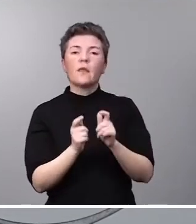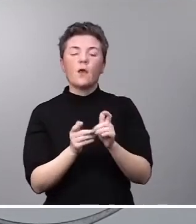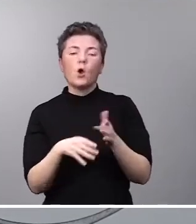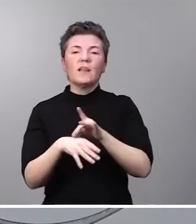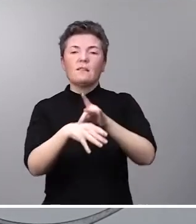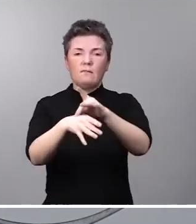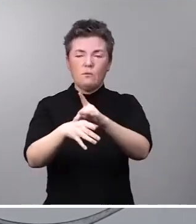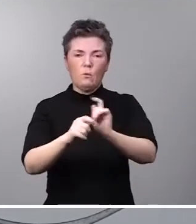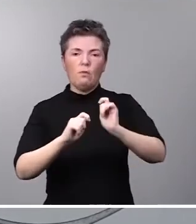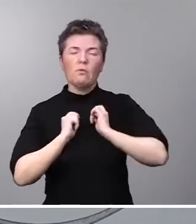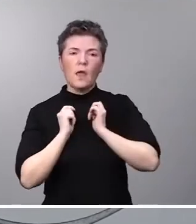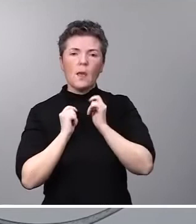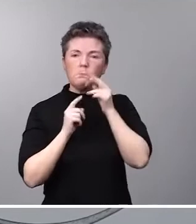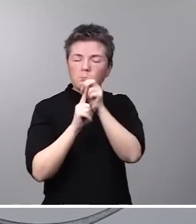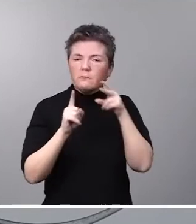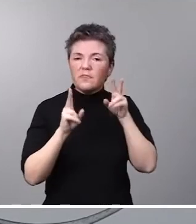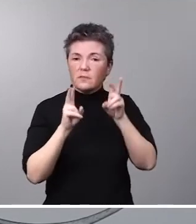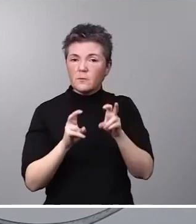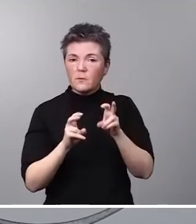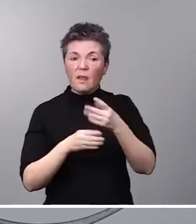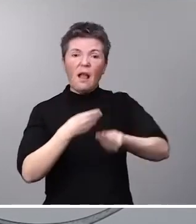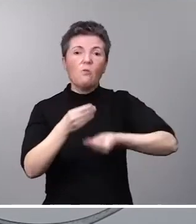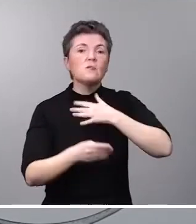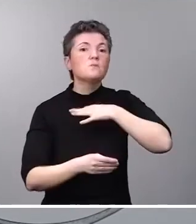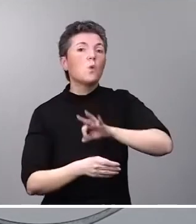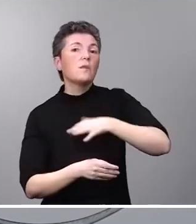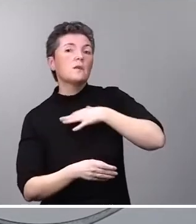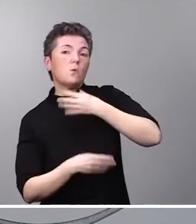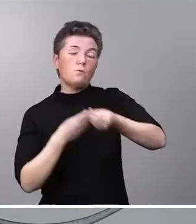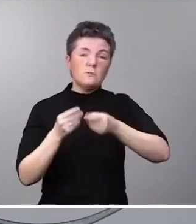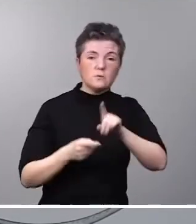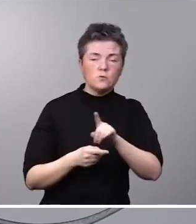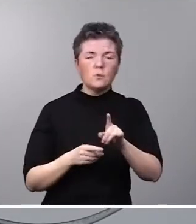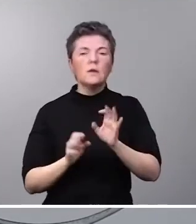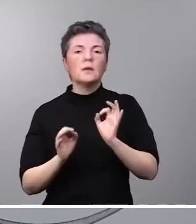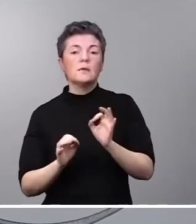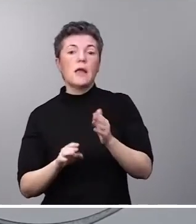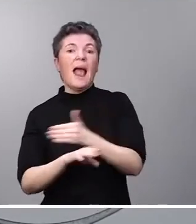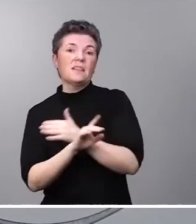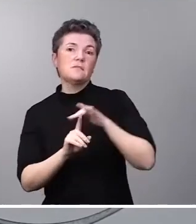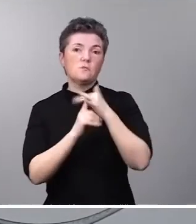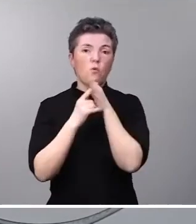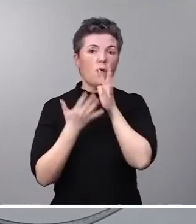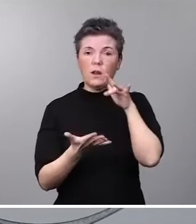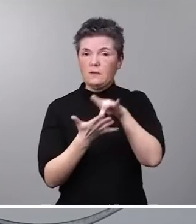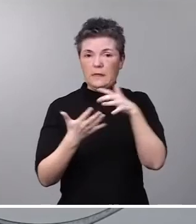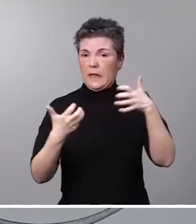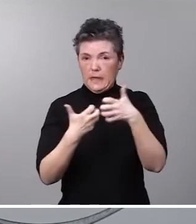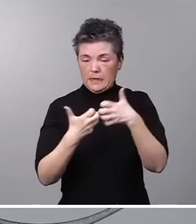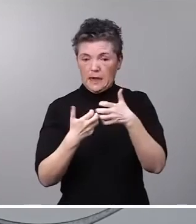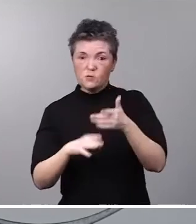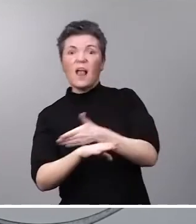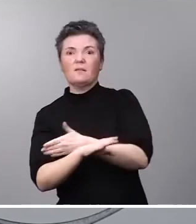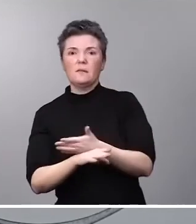darnos una perspectiva al respecto de acciones que se pudieran tomar, es previo a esta situación que hoy acontece y que cambia el orden